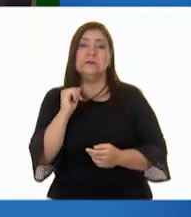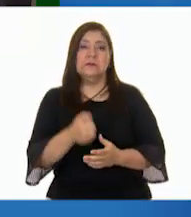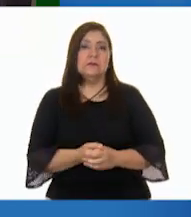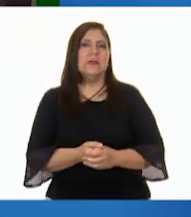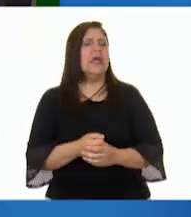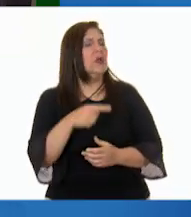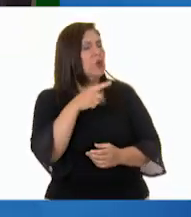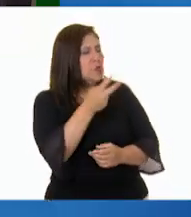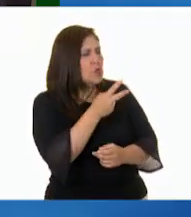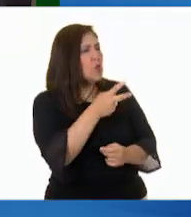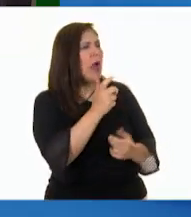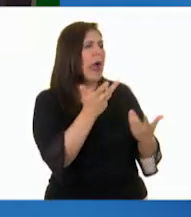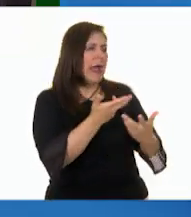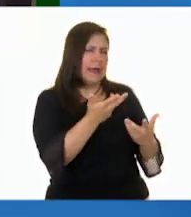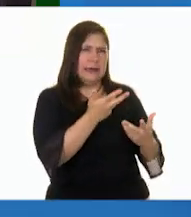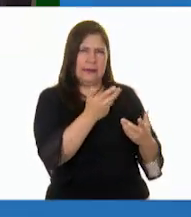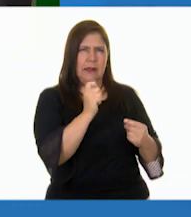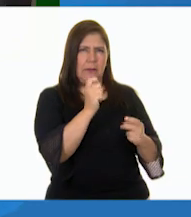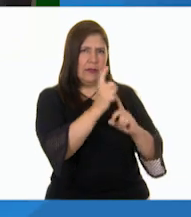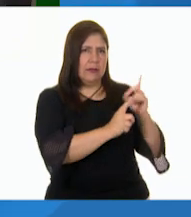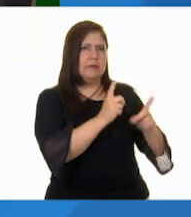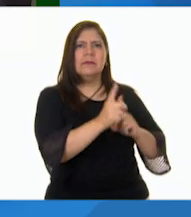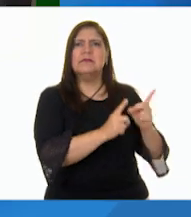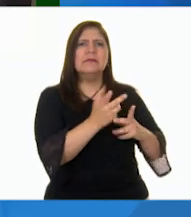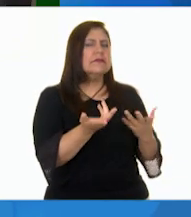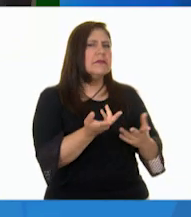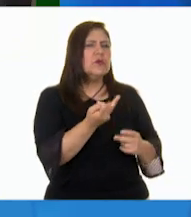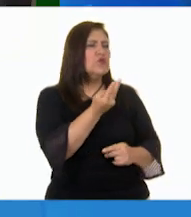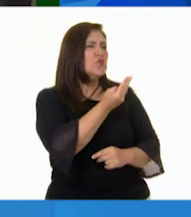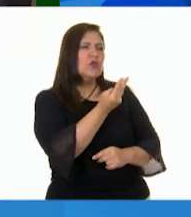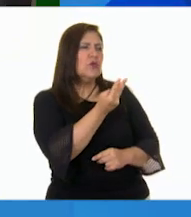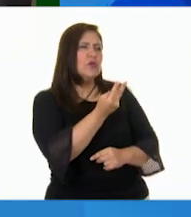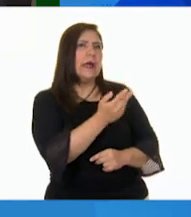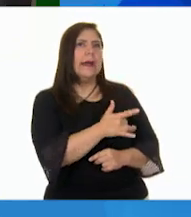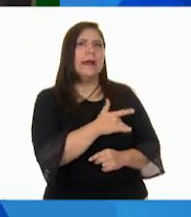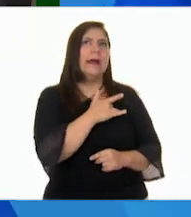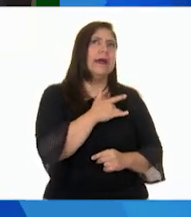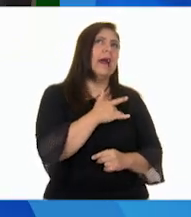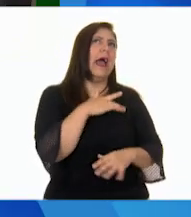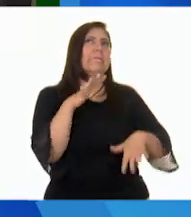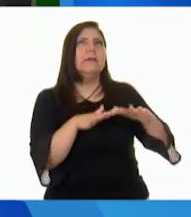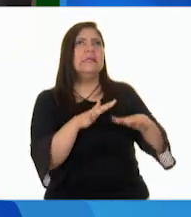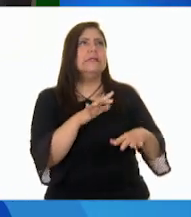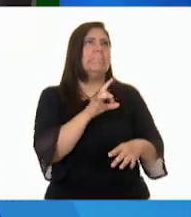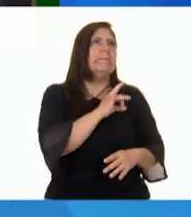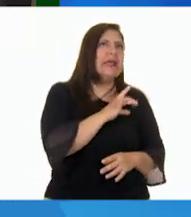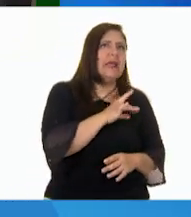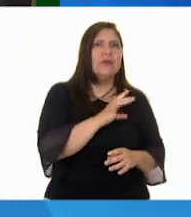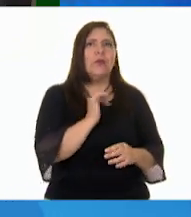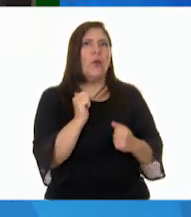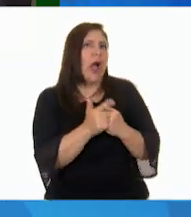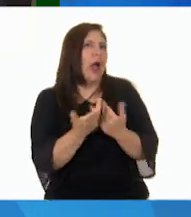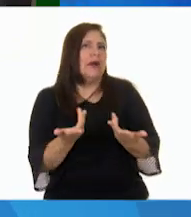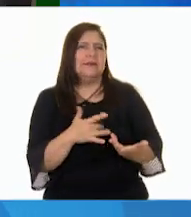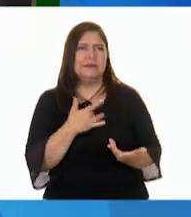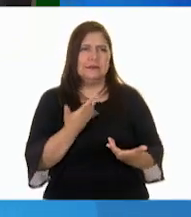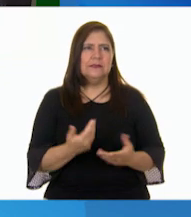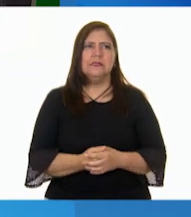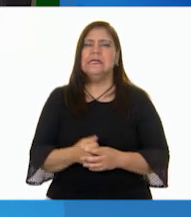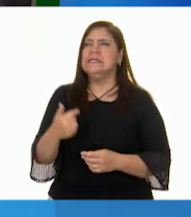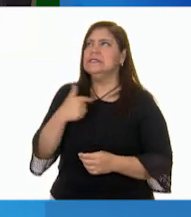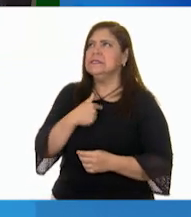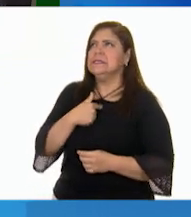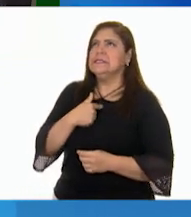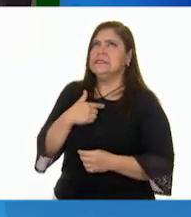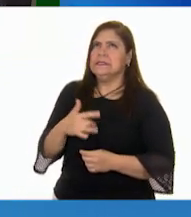y al realizar esta actividad, platíquenos en qué momentos han sentido temor o miedo. Yo tengo el